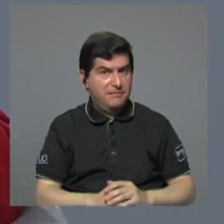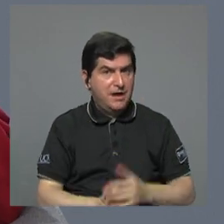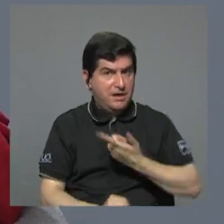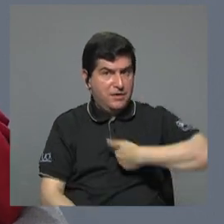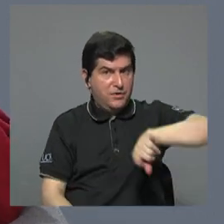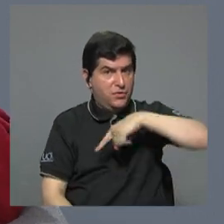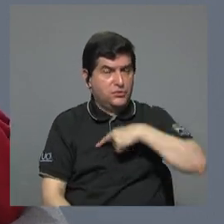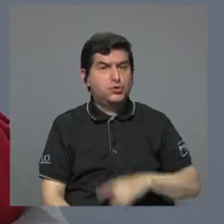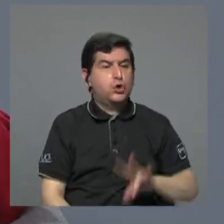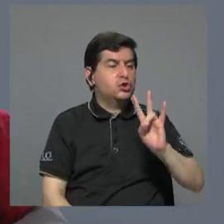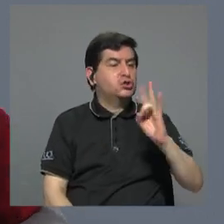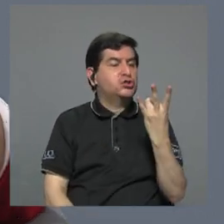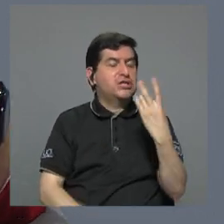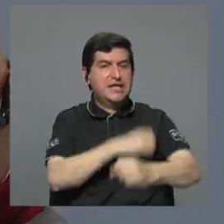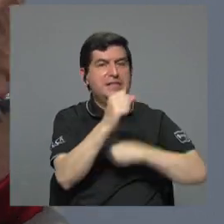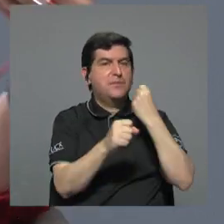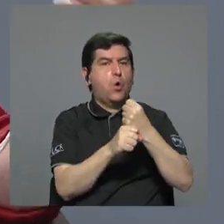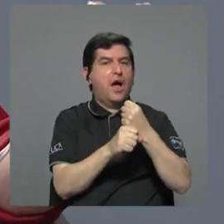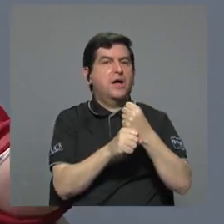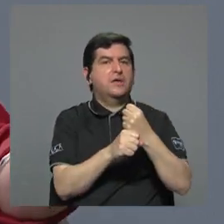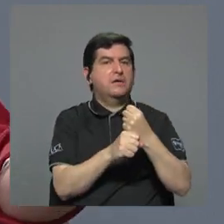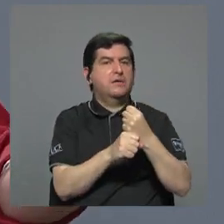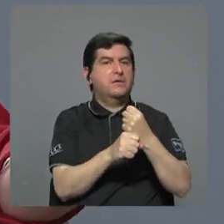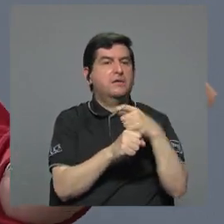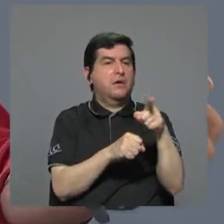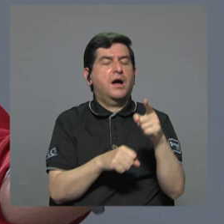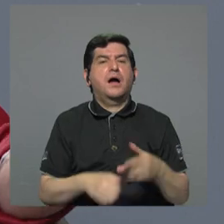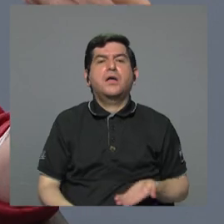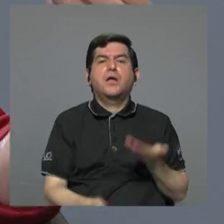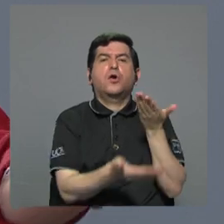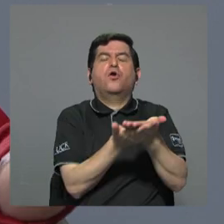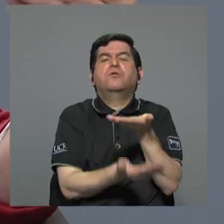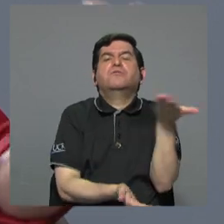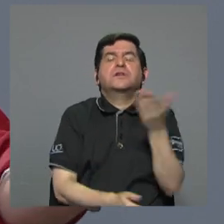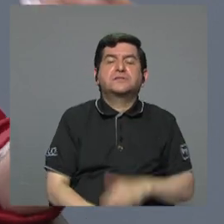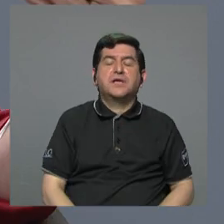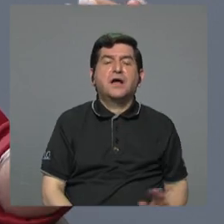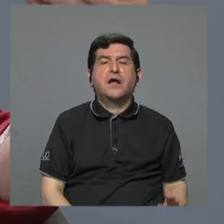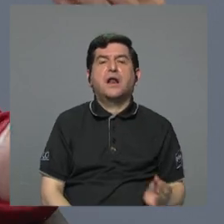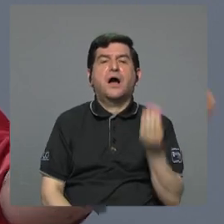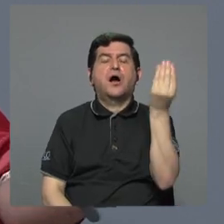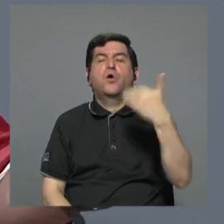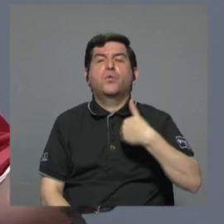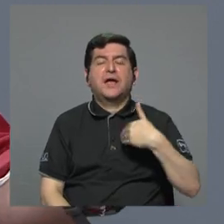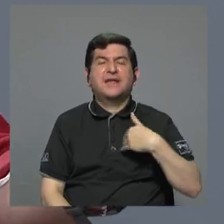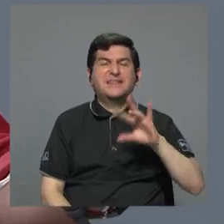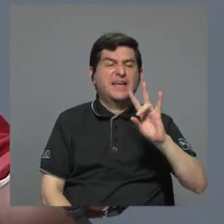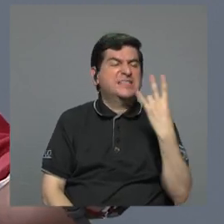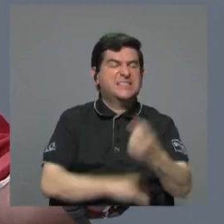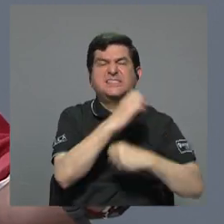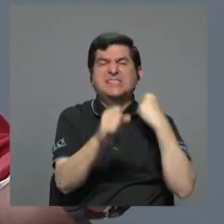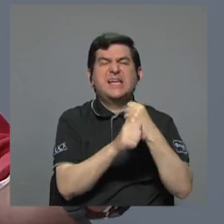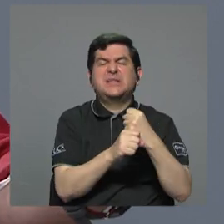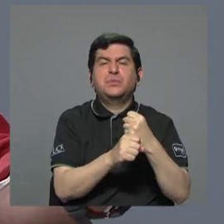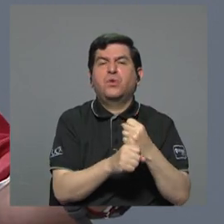séptimo año, ¿qué es lo que se les puede ofrecer a un muchacho que tiene séptimo año?